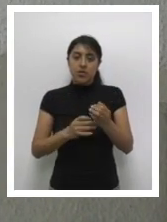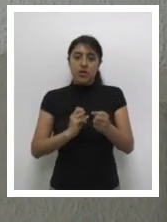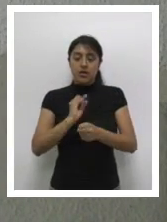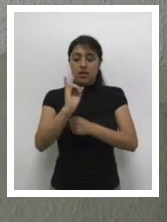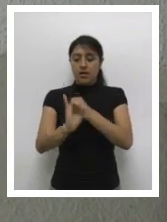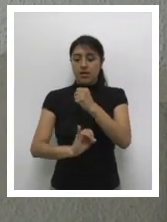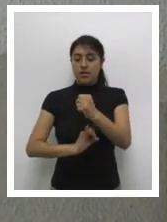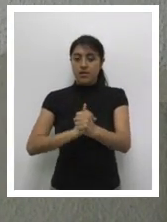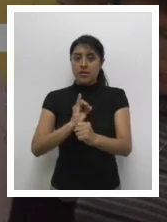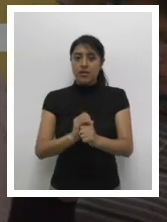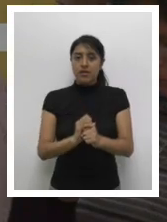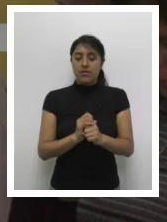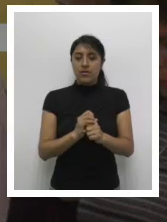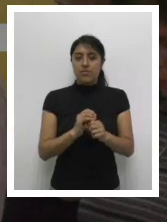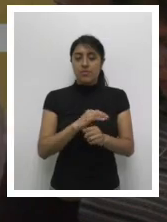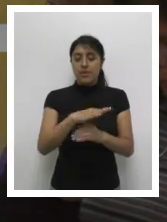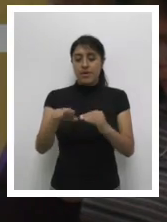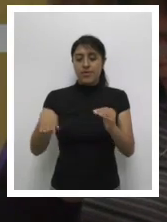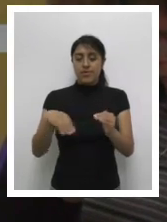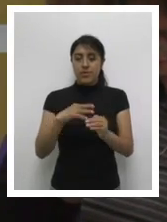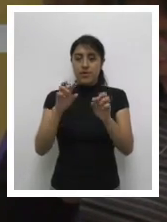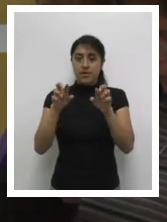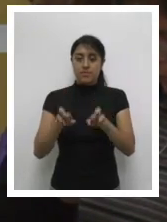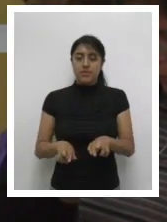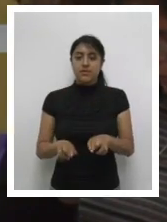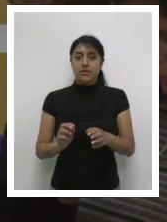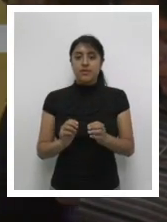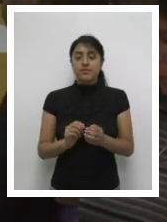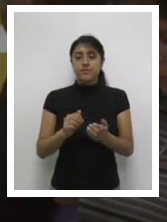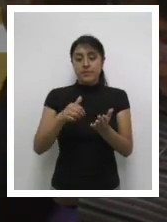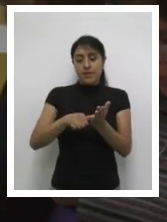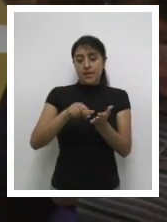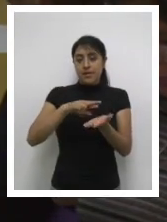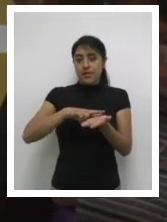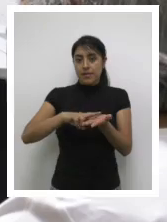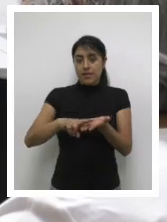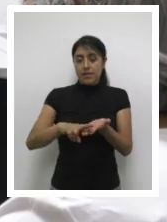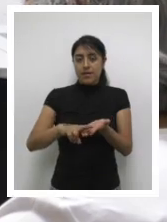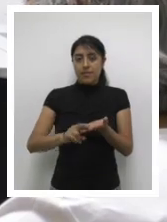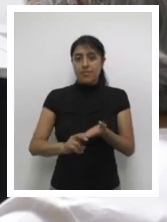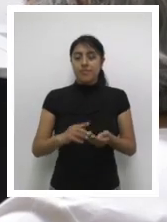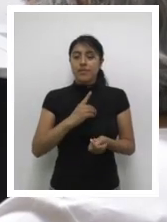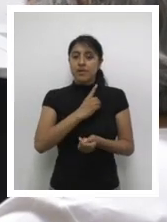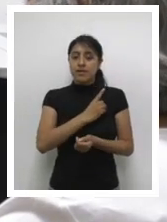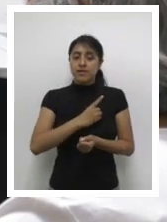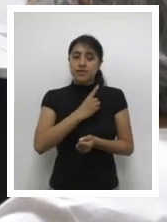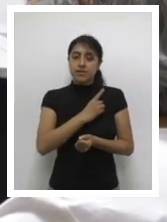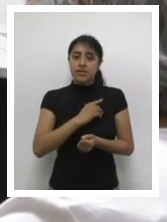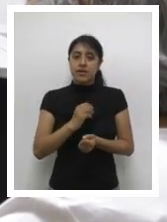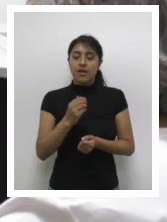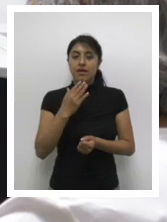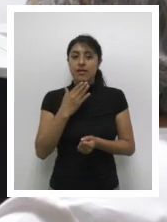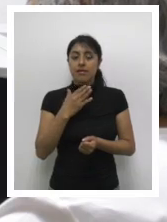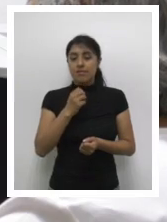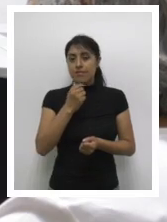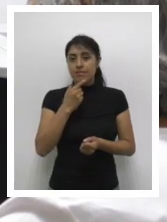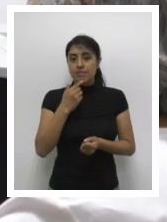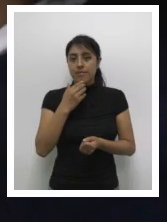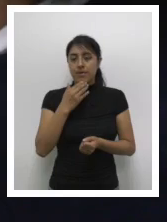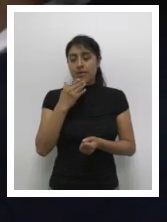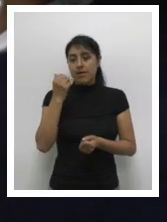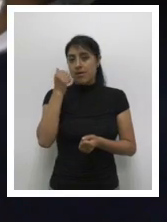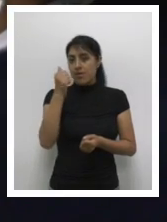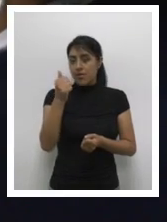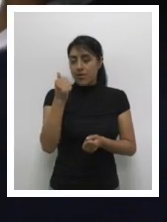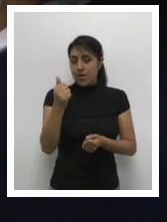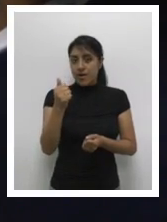espacios comunitarios para el beneficio poblacional. El Registro Nacional de las Personas, RENAP, desea mejorar cada día la atención y el